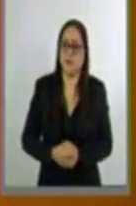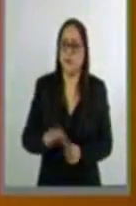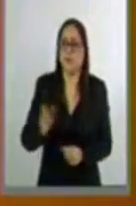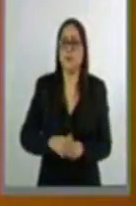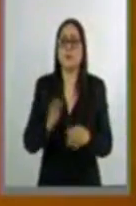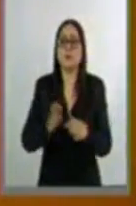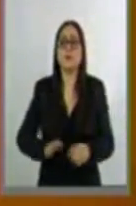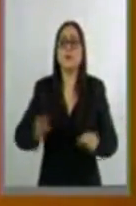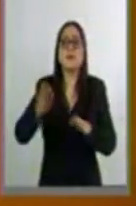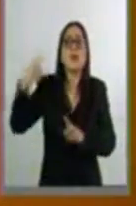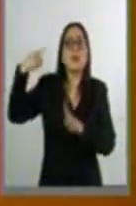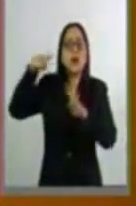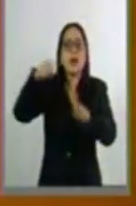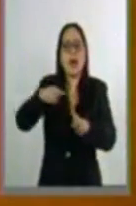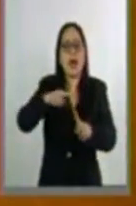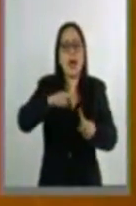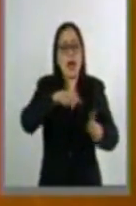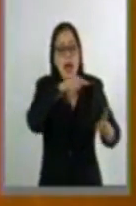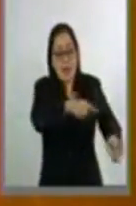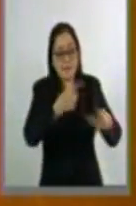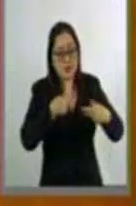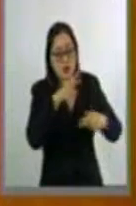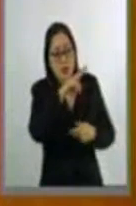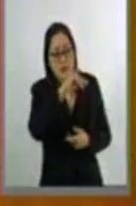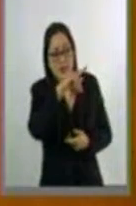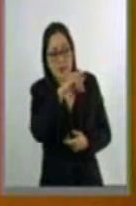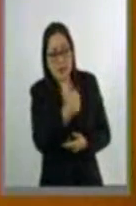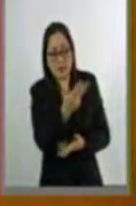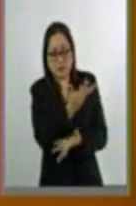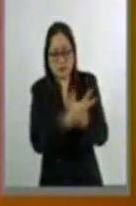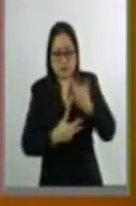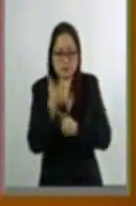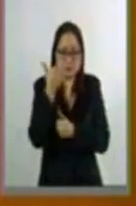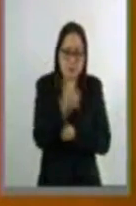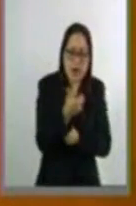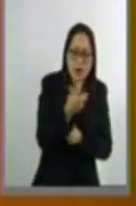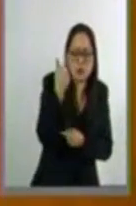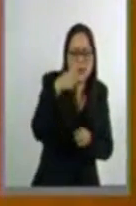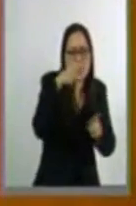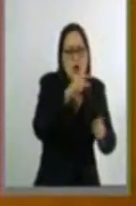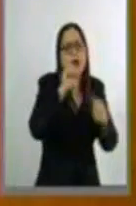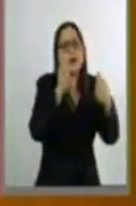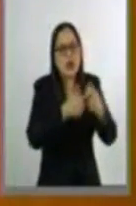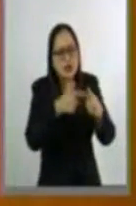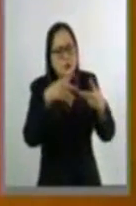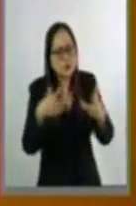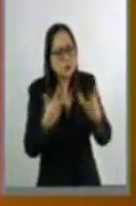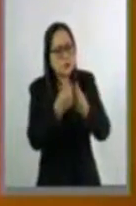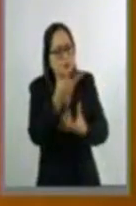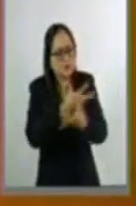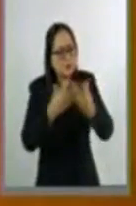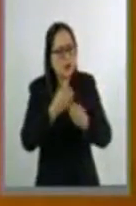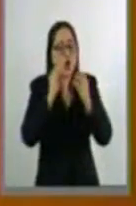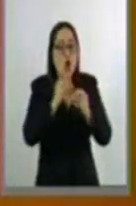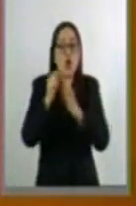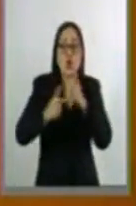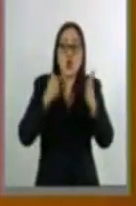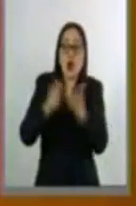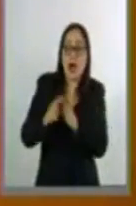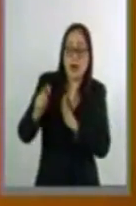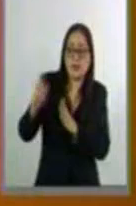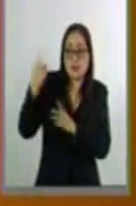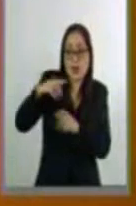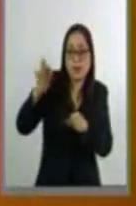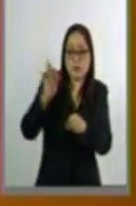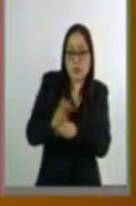relativo a la indemnización de víctimas y a las medidas de apoyo en materia de alojamiento y alimentación, donde se han presentado diversos